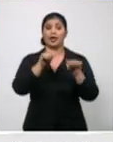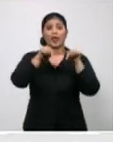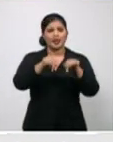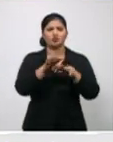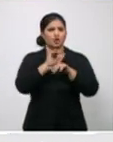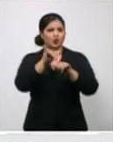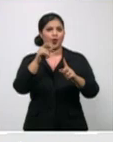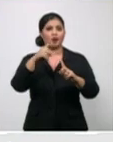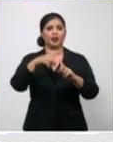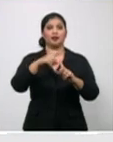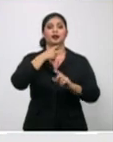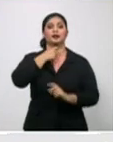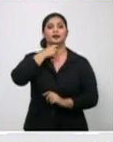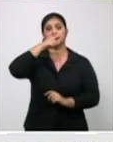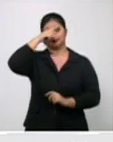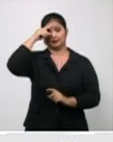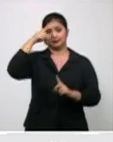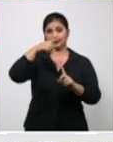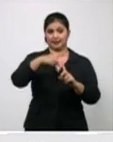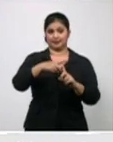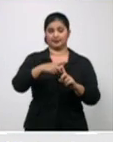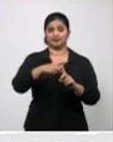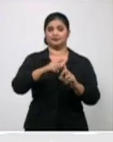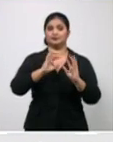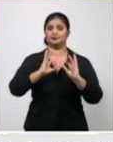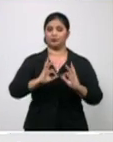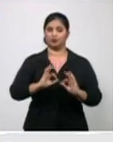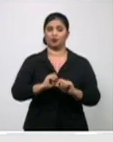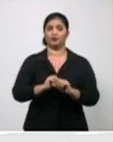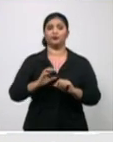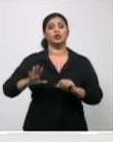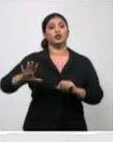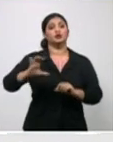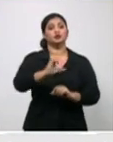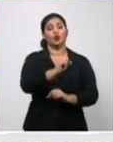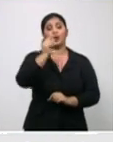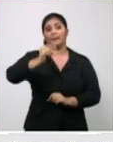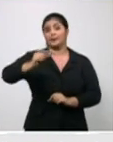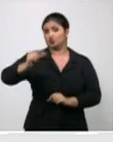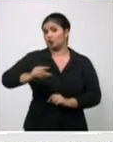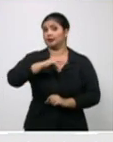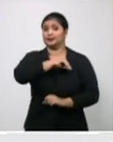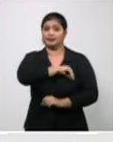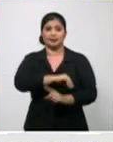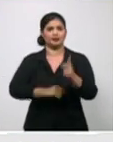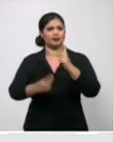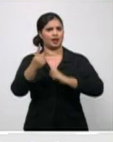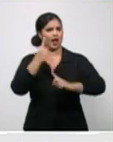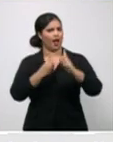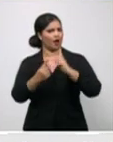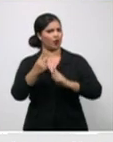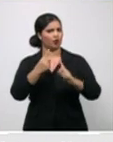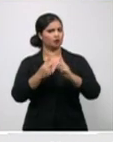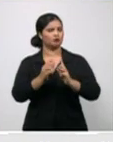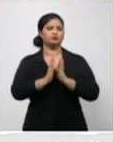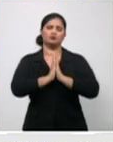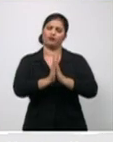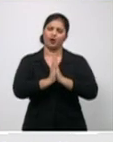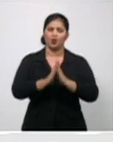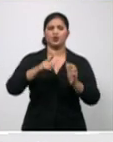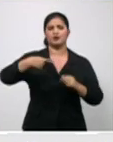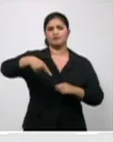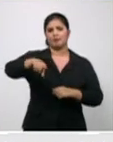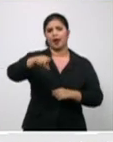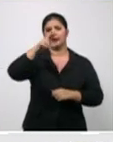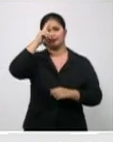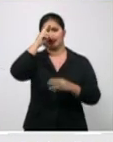en que todas las personas no demoren en acudir al médico, no se automediquen, dejen que